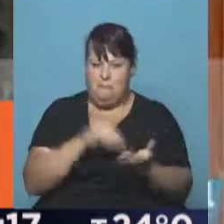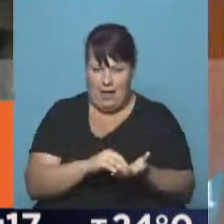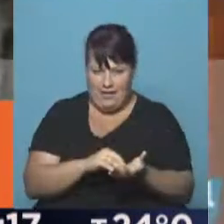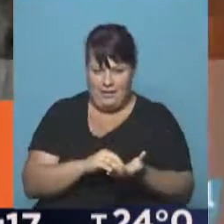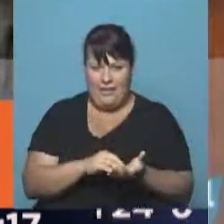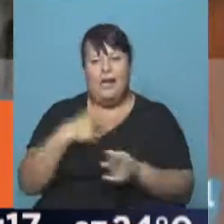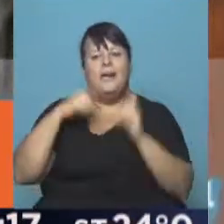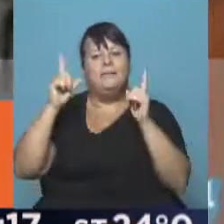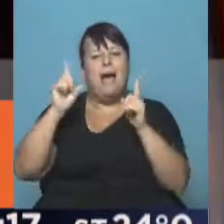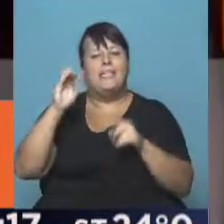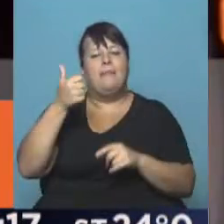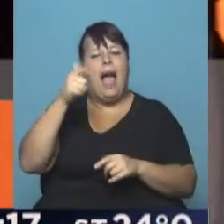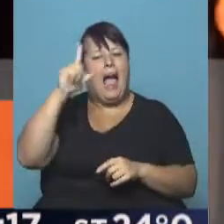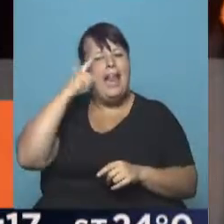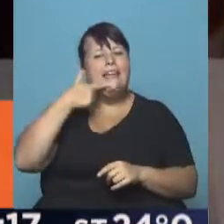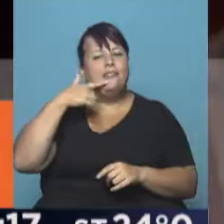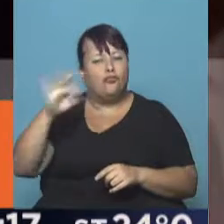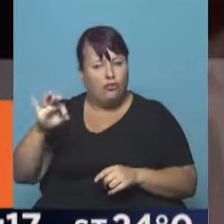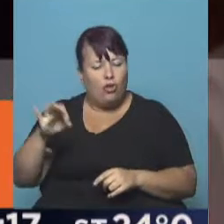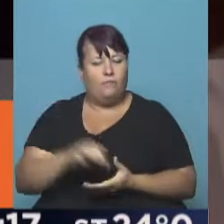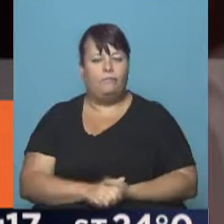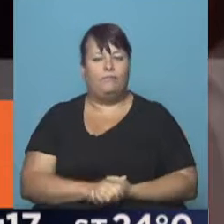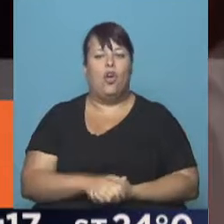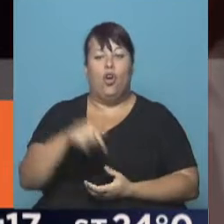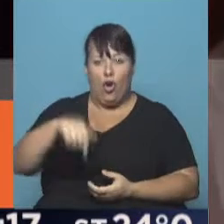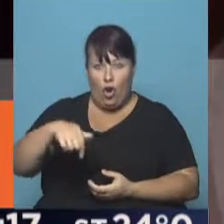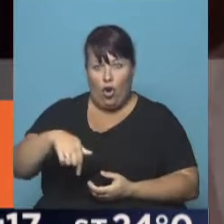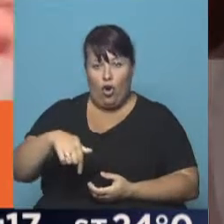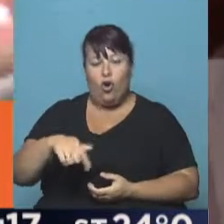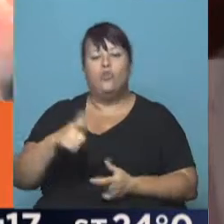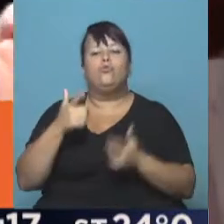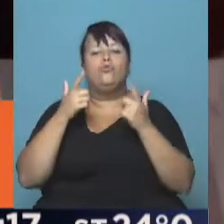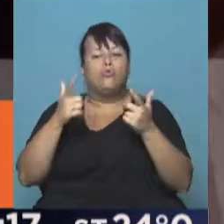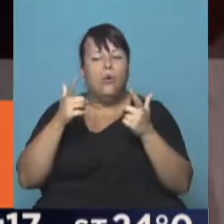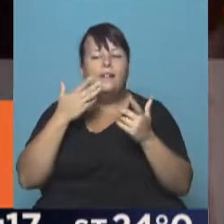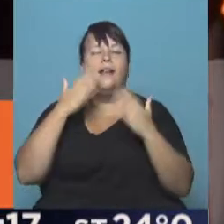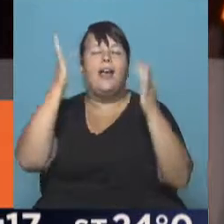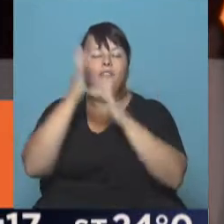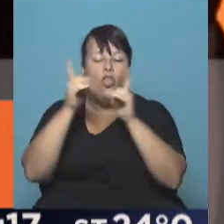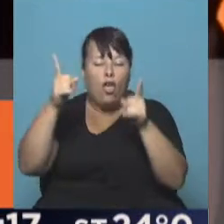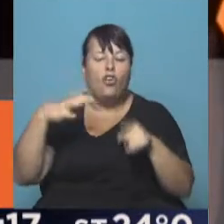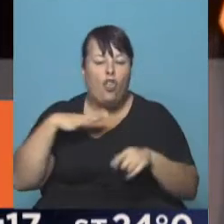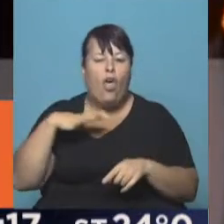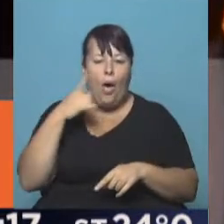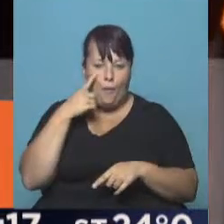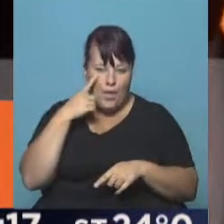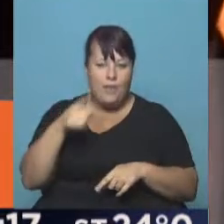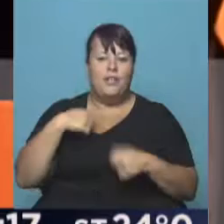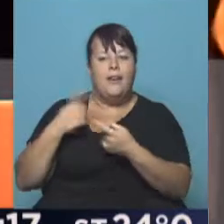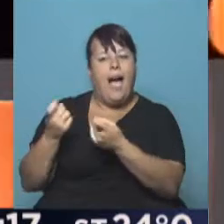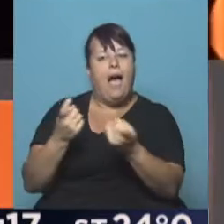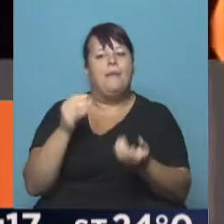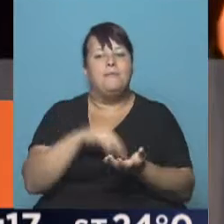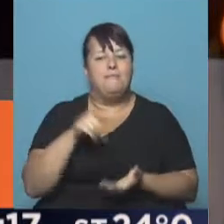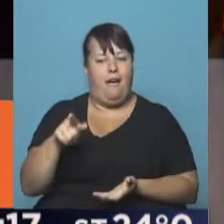Tengo un maestro que se Agustín Aleso, que hoy día, por suerte y gracias al cielo, lo tenemos vivo y aprendiendo.